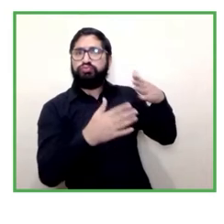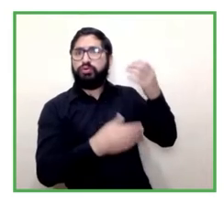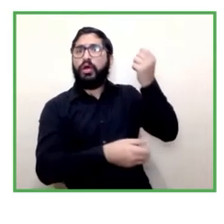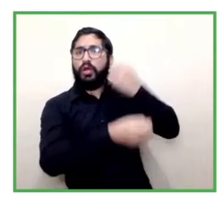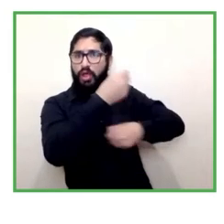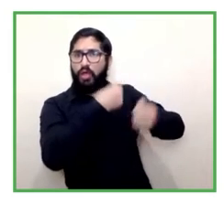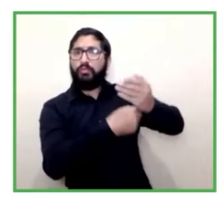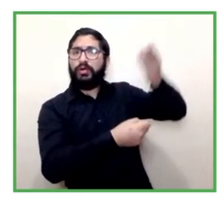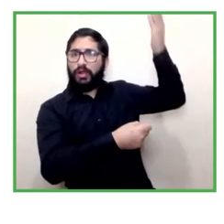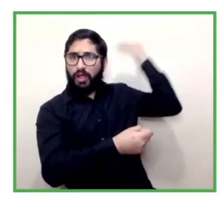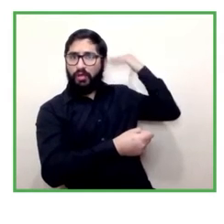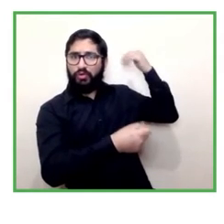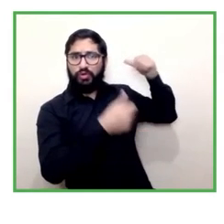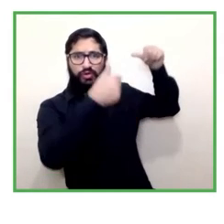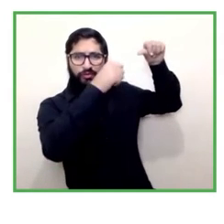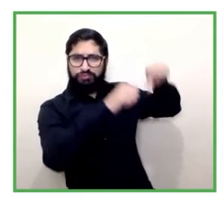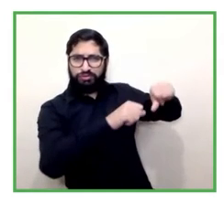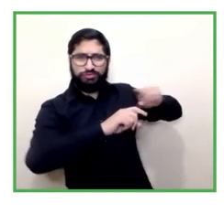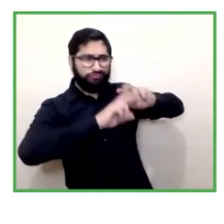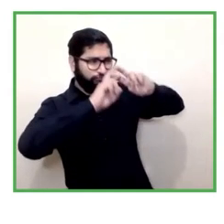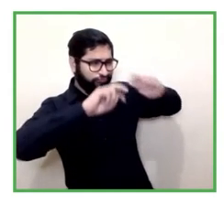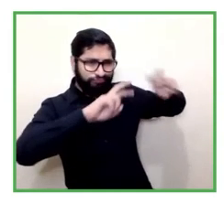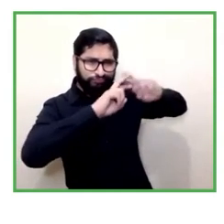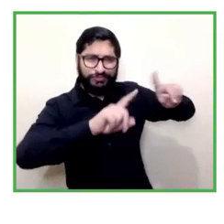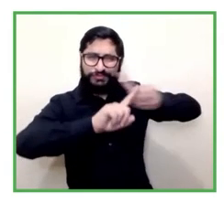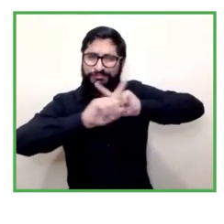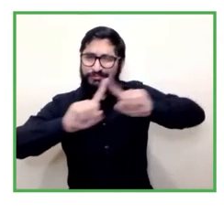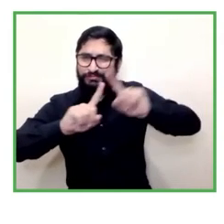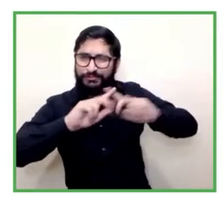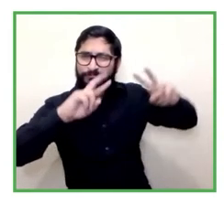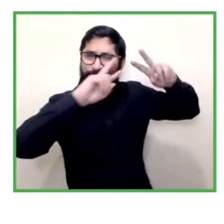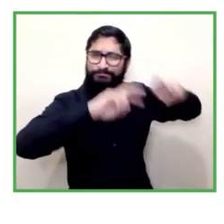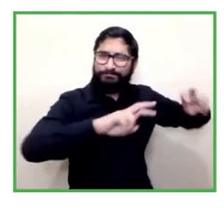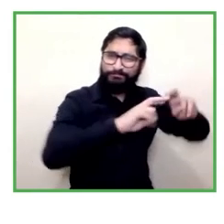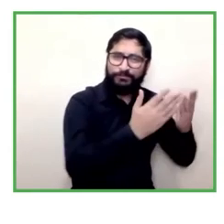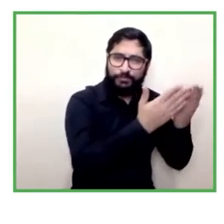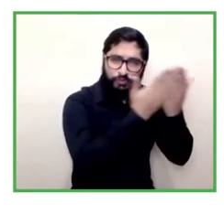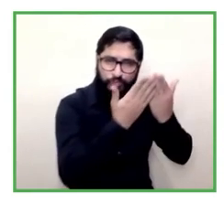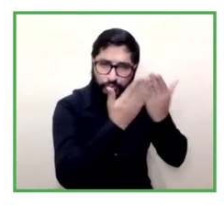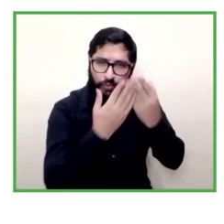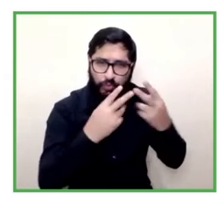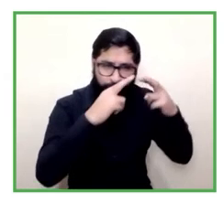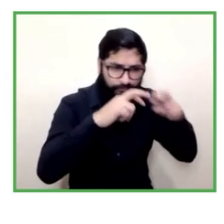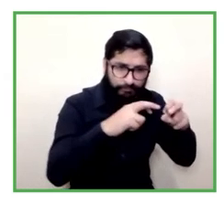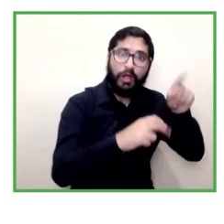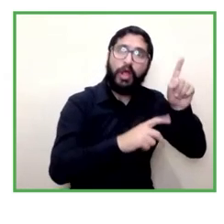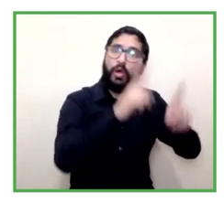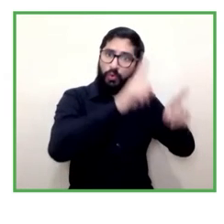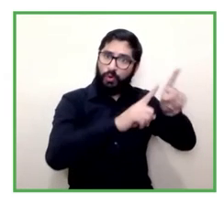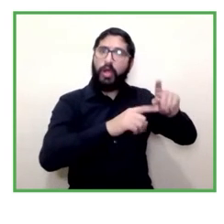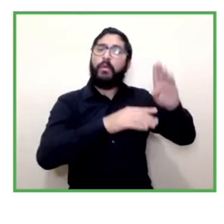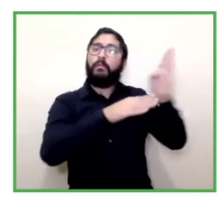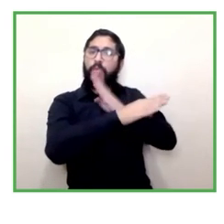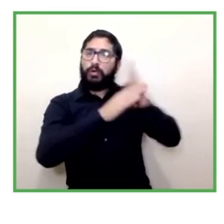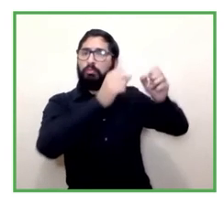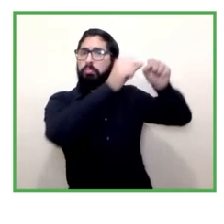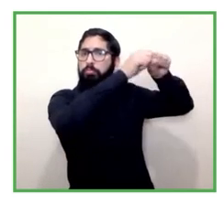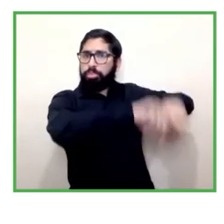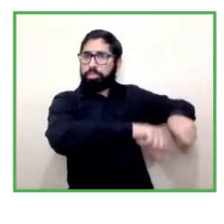ese sentido en el mercado chileno que mostraron la destrucción de empleo específica para personas con discapacidad y que nosotros miramos con